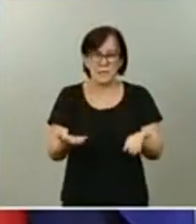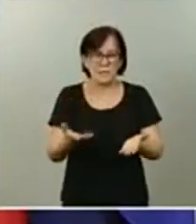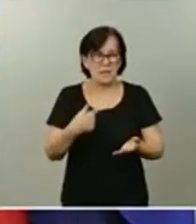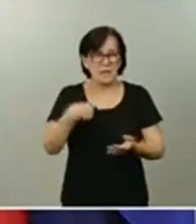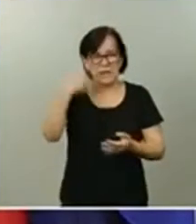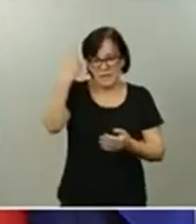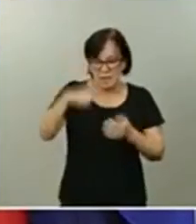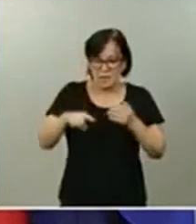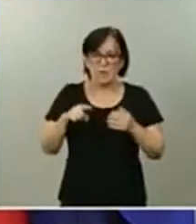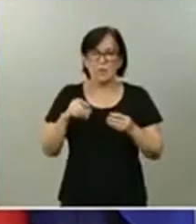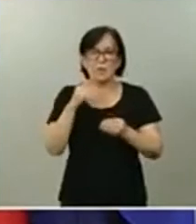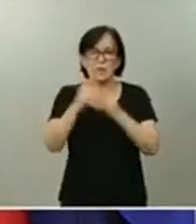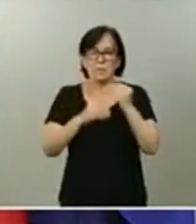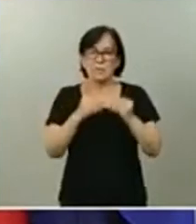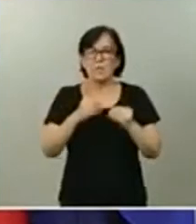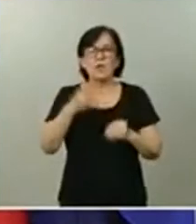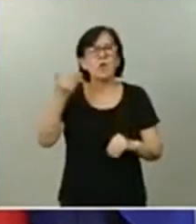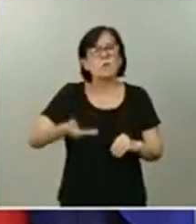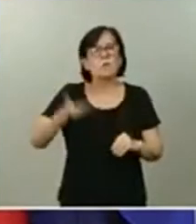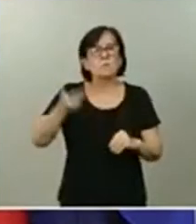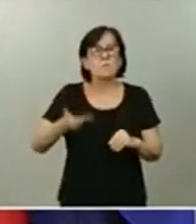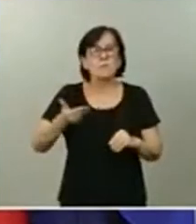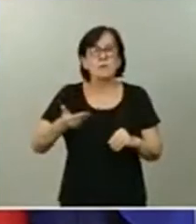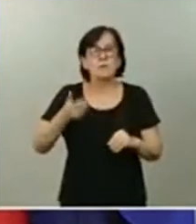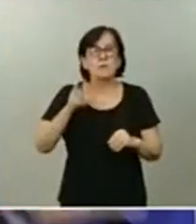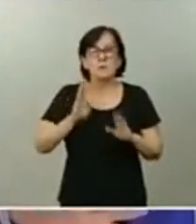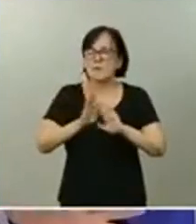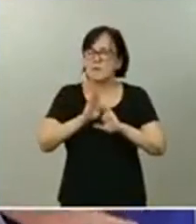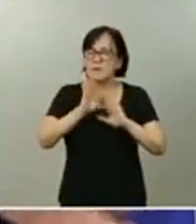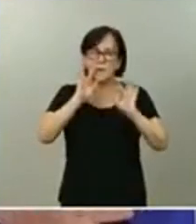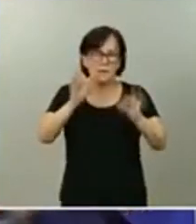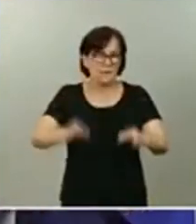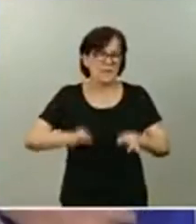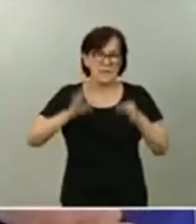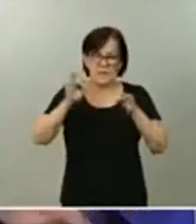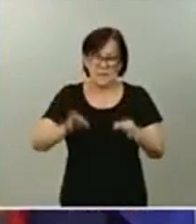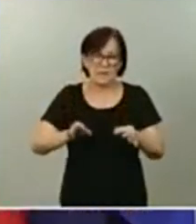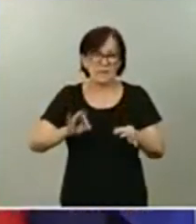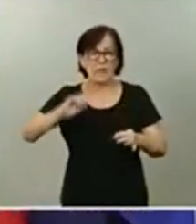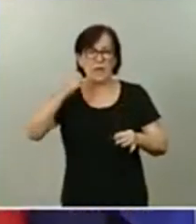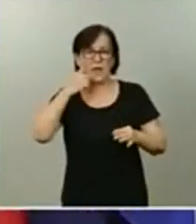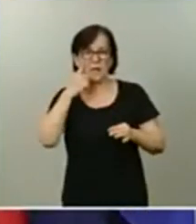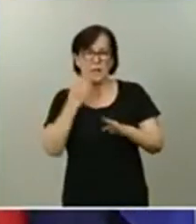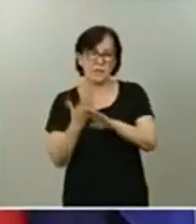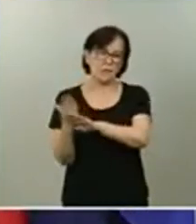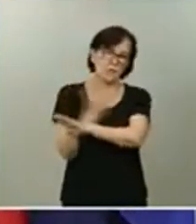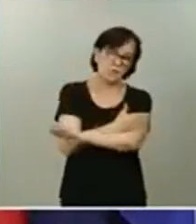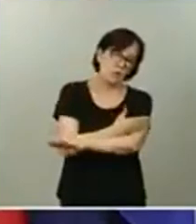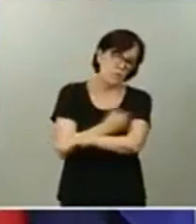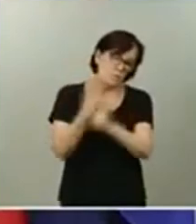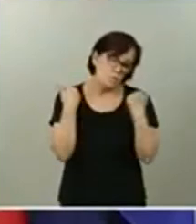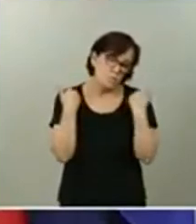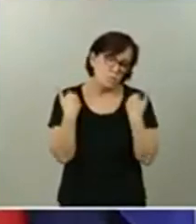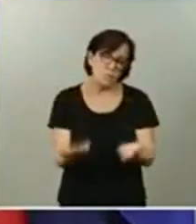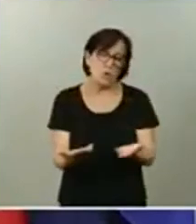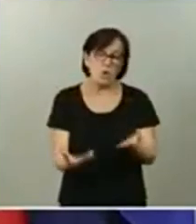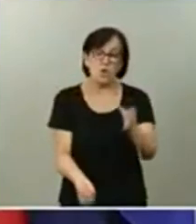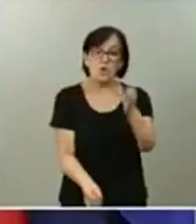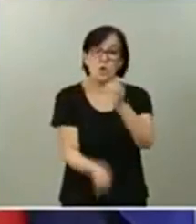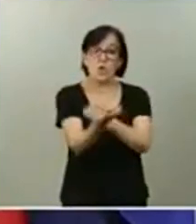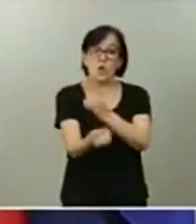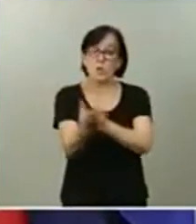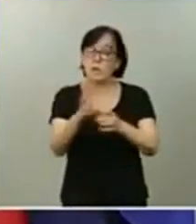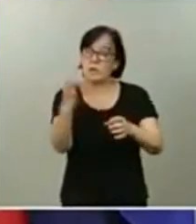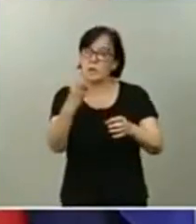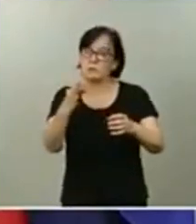escenario lo clave sigue siendo lo mismo siempre, es decir, detección muy temprana, muy precoz de los brotes y actuación muy contundente